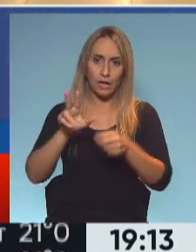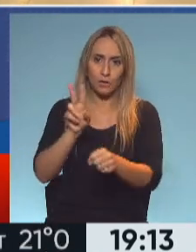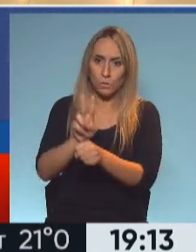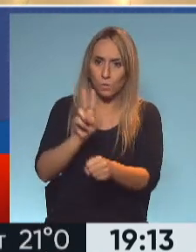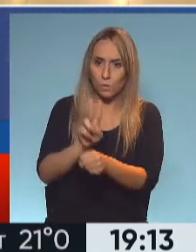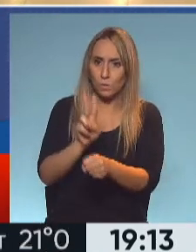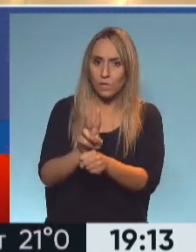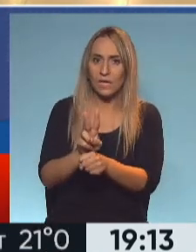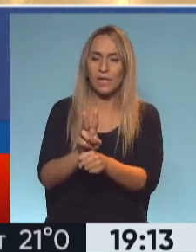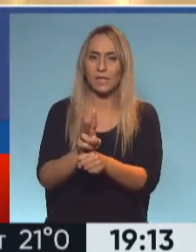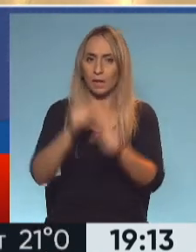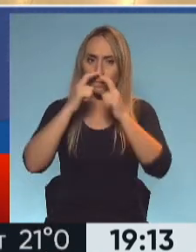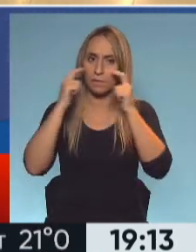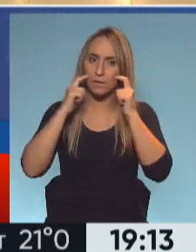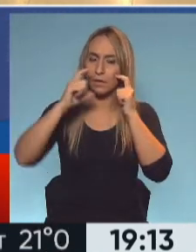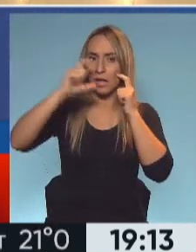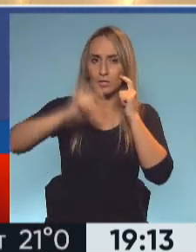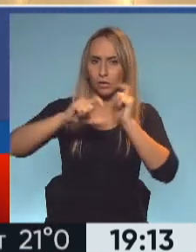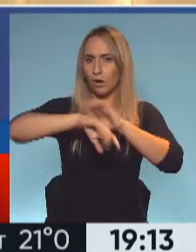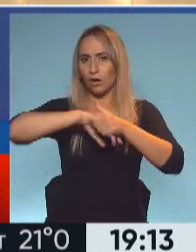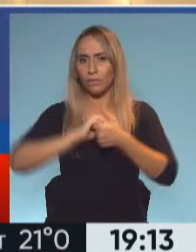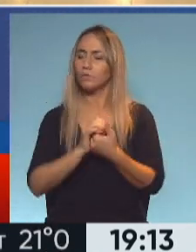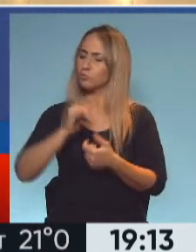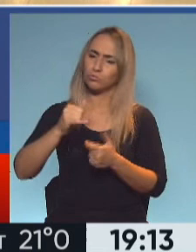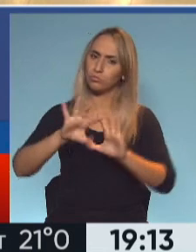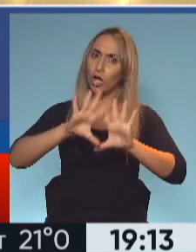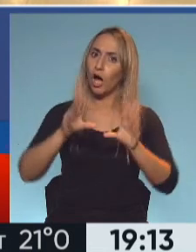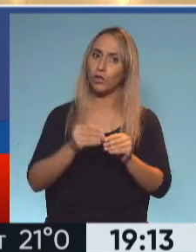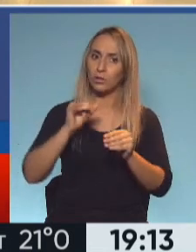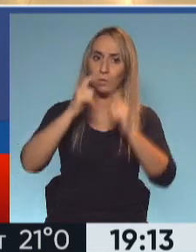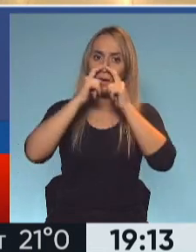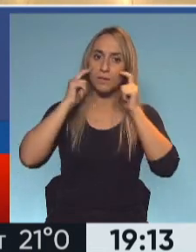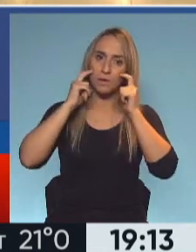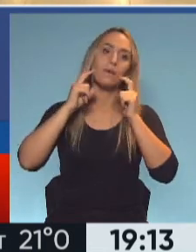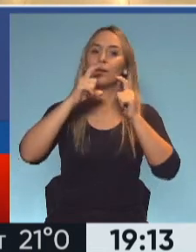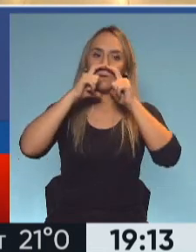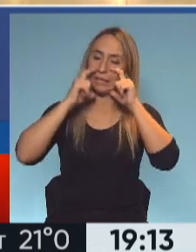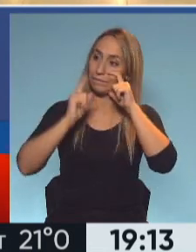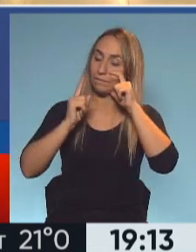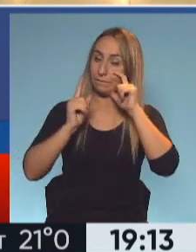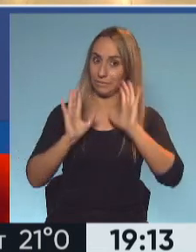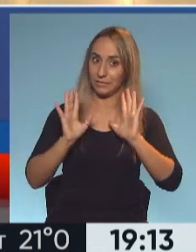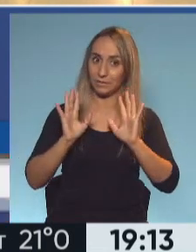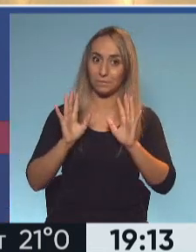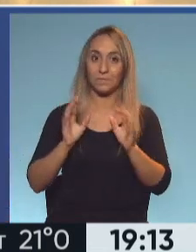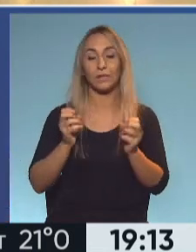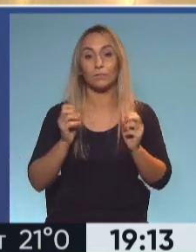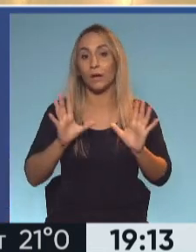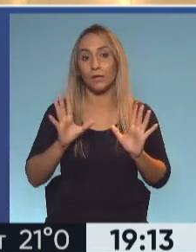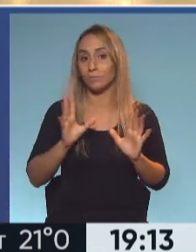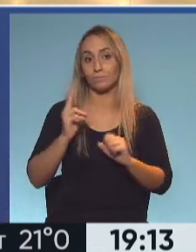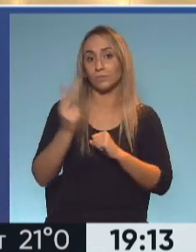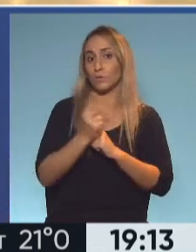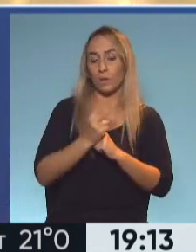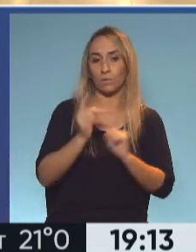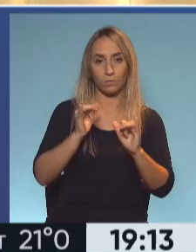barbijo, alcohol en gel? Sí, sí, todo el alcohol en gel, el barbijo tratamos de mantenerlo a donde corresponde. Y bueno, sí, nos estamos